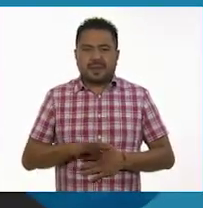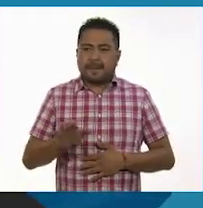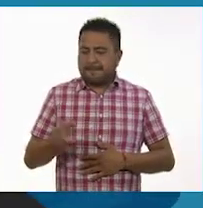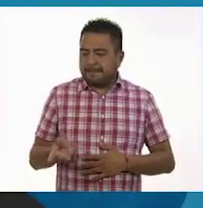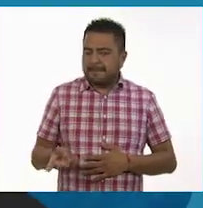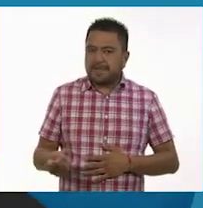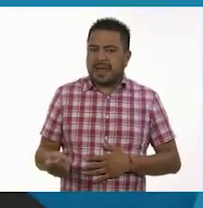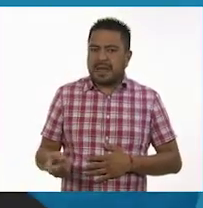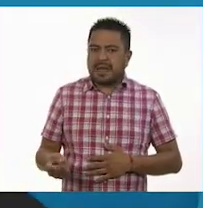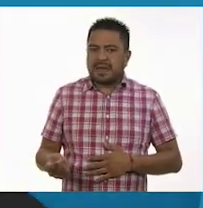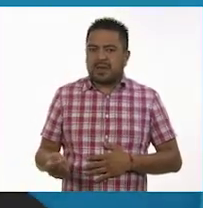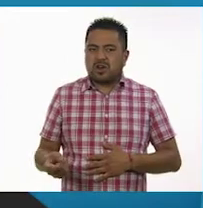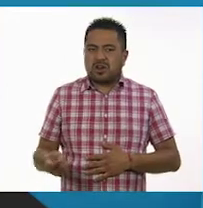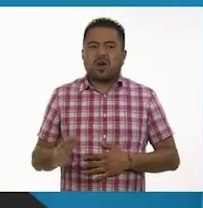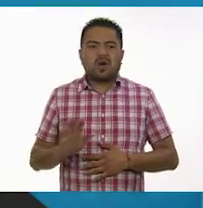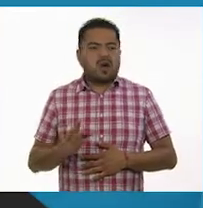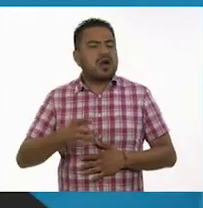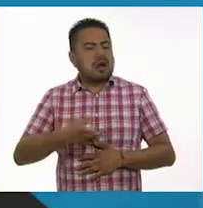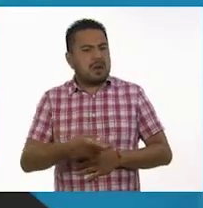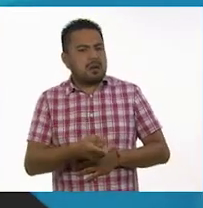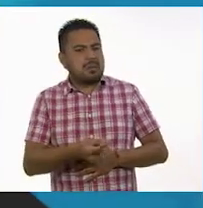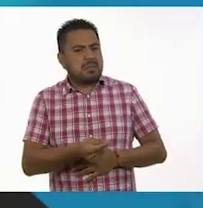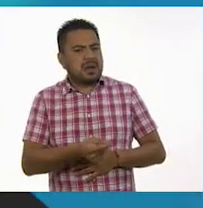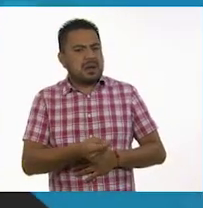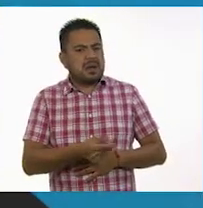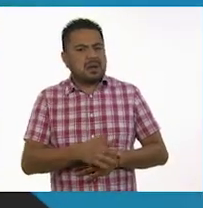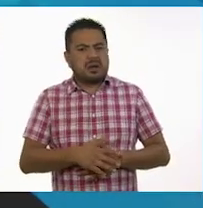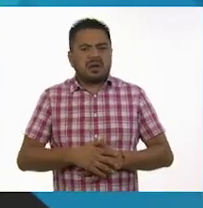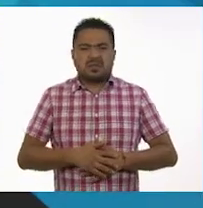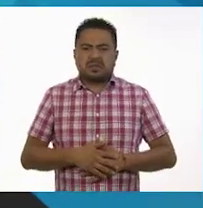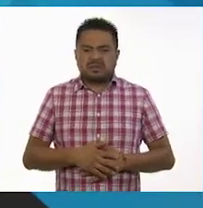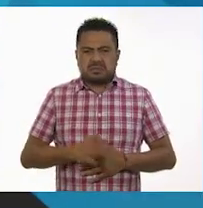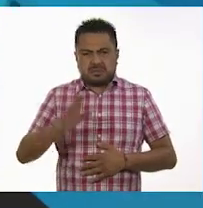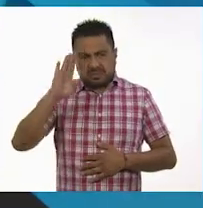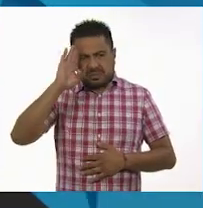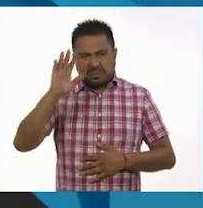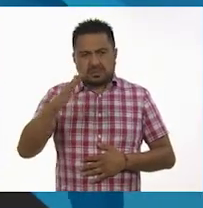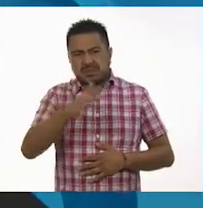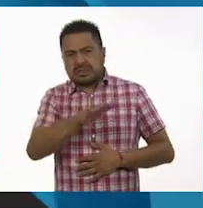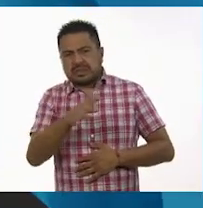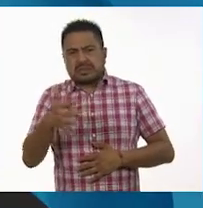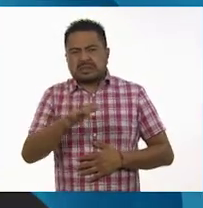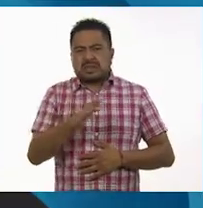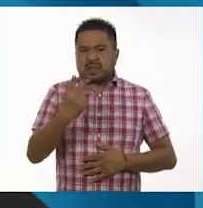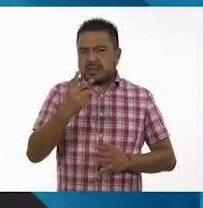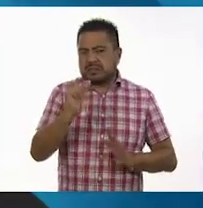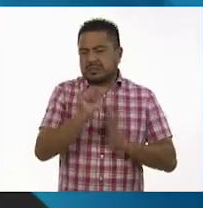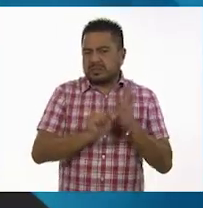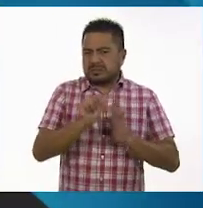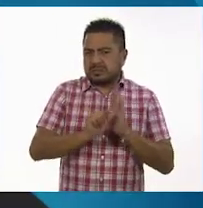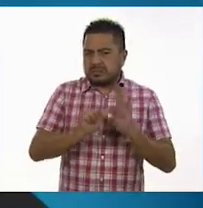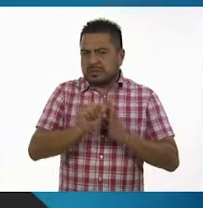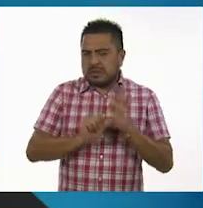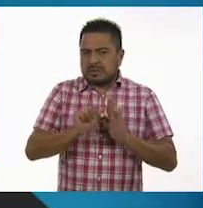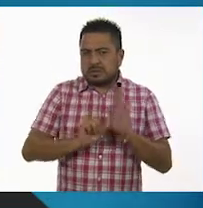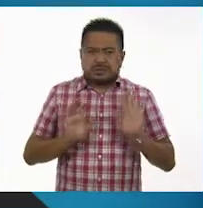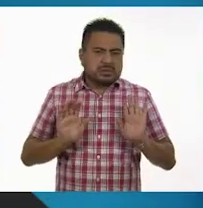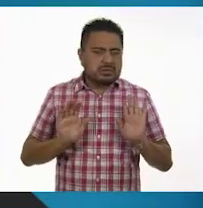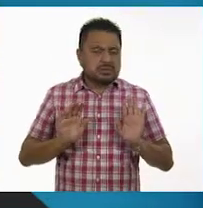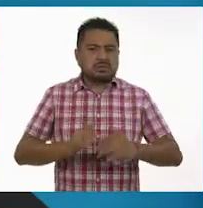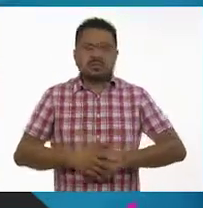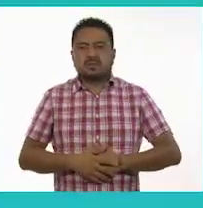Un perro. Un perro. Vamos a ver. Más o menos como tres meses. Un perro.